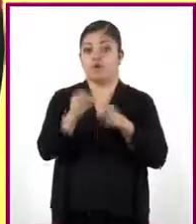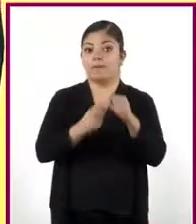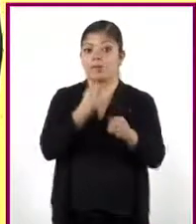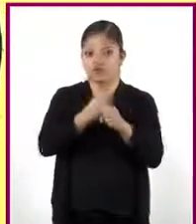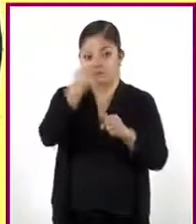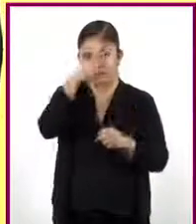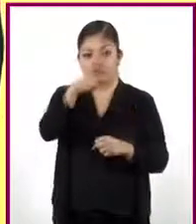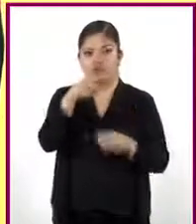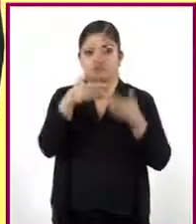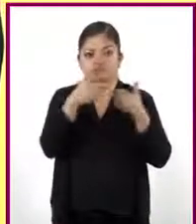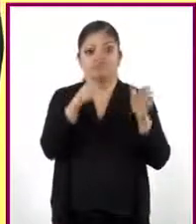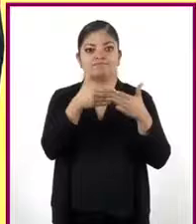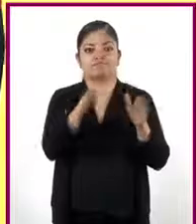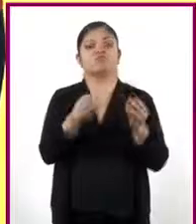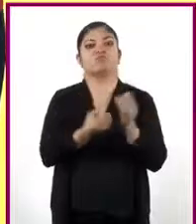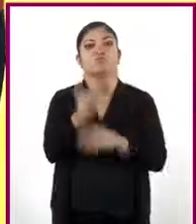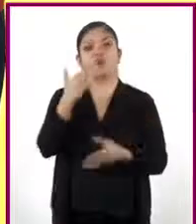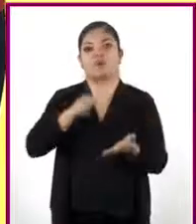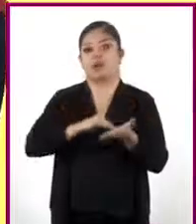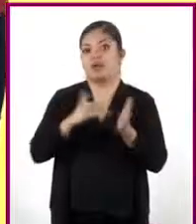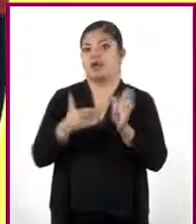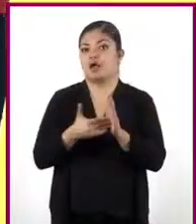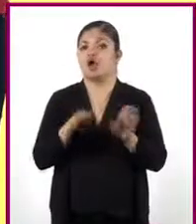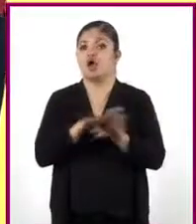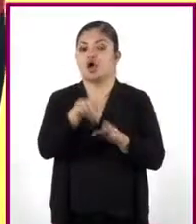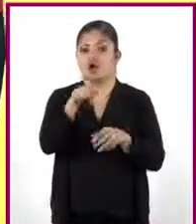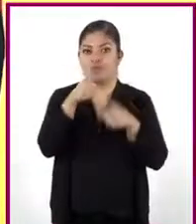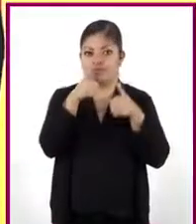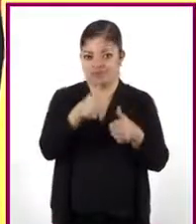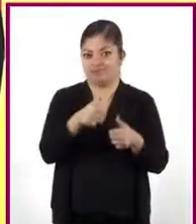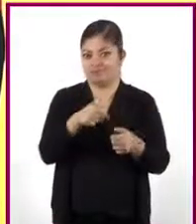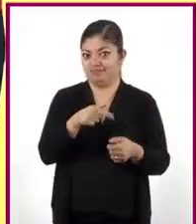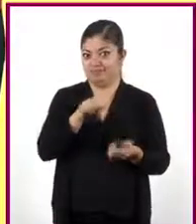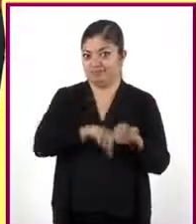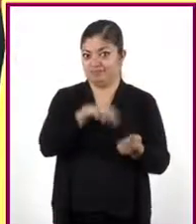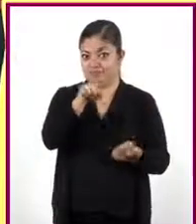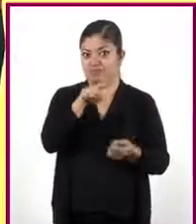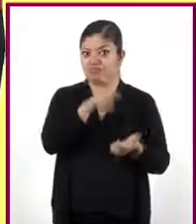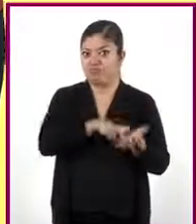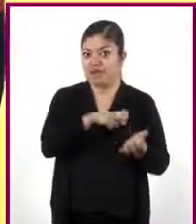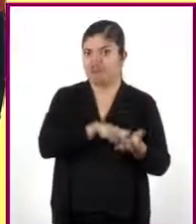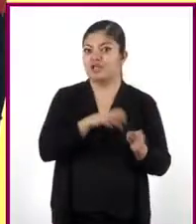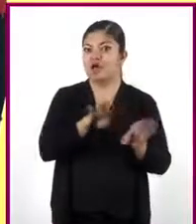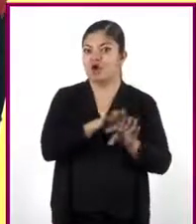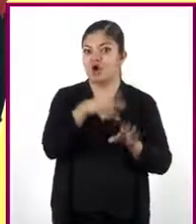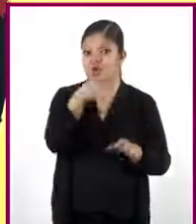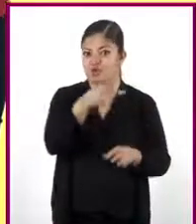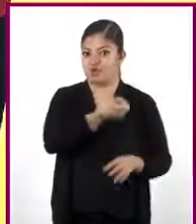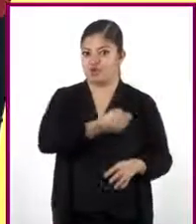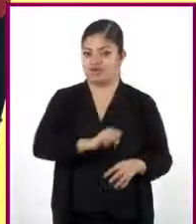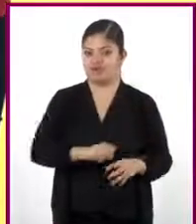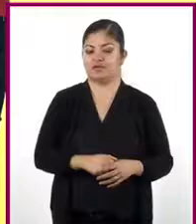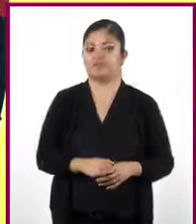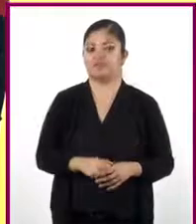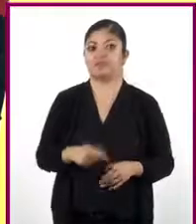Para que descubran nuevas estrategias de aprendizaje y pongan en práctica sus habilidades escolares. Esta sesión está dedicada a la